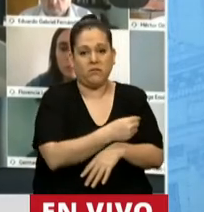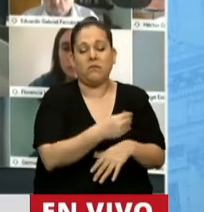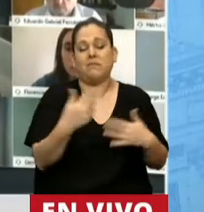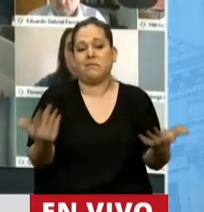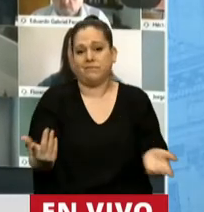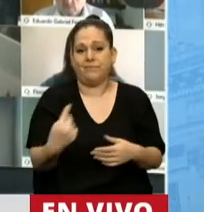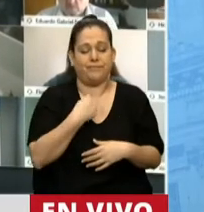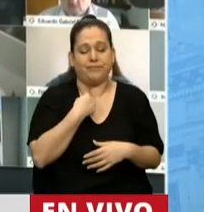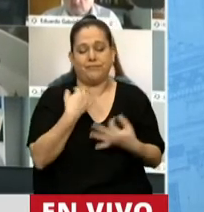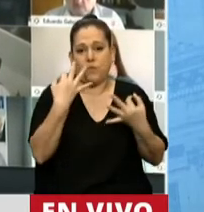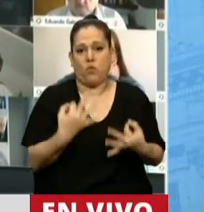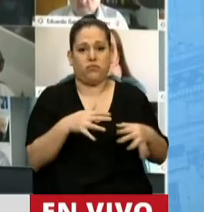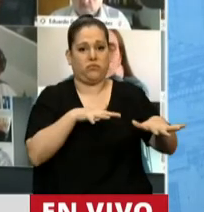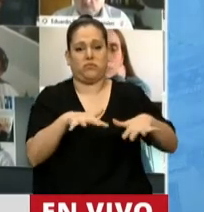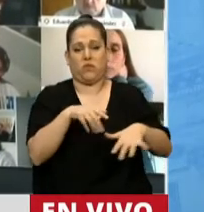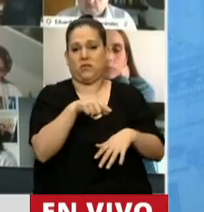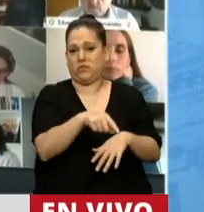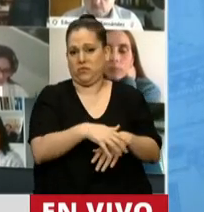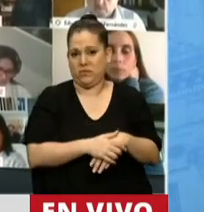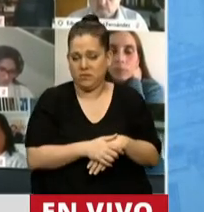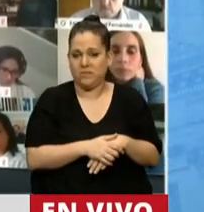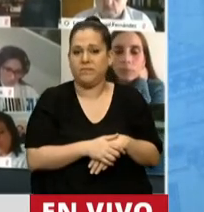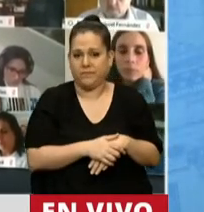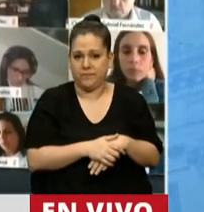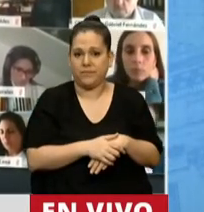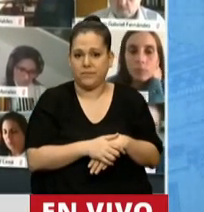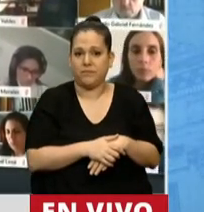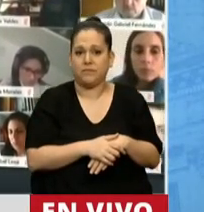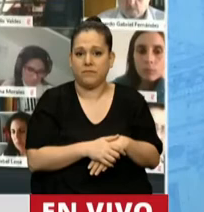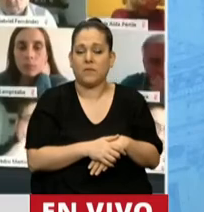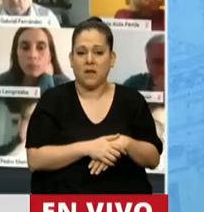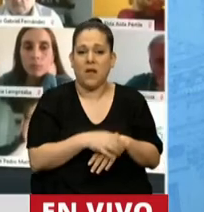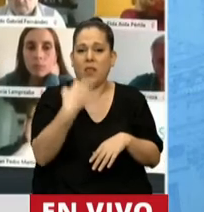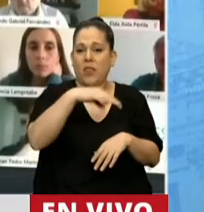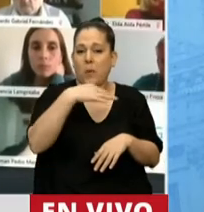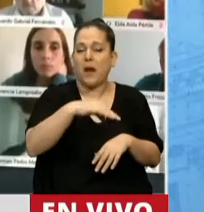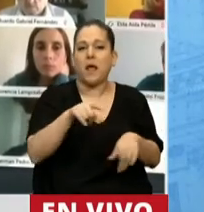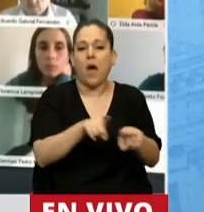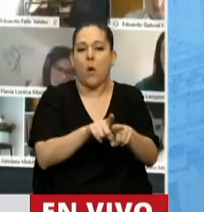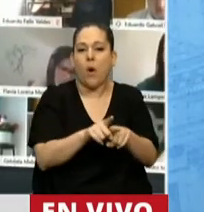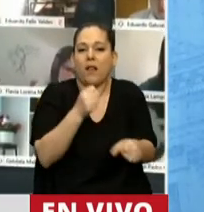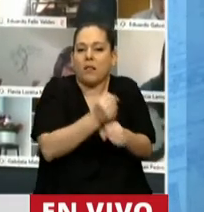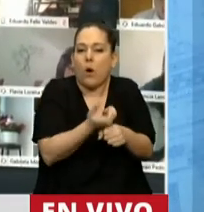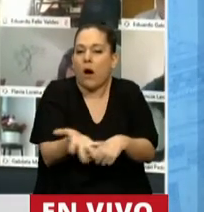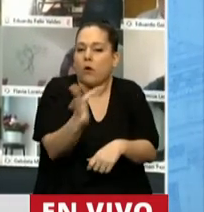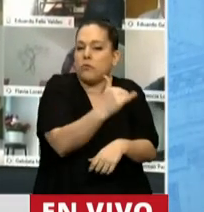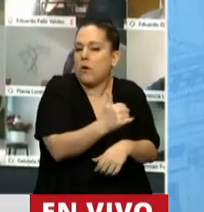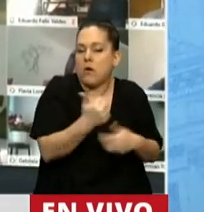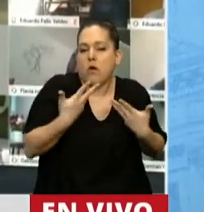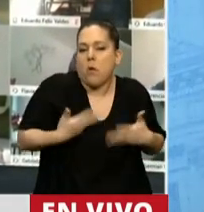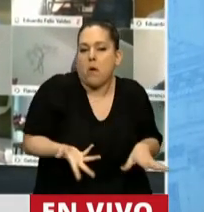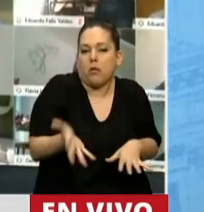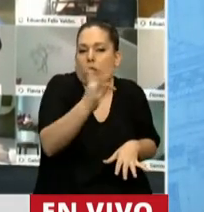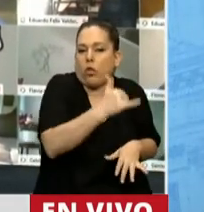que tendría que haber sido un acto cotidiano, rutinario,